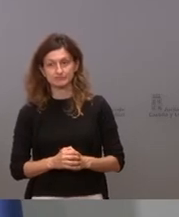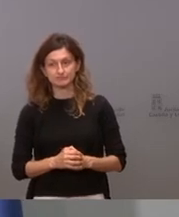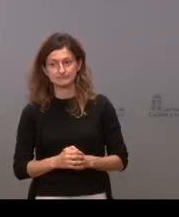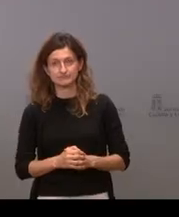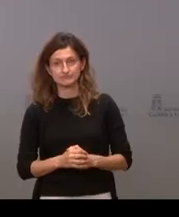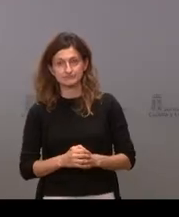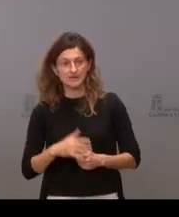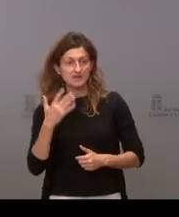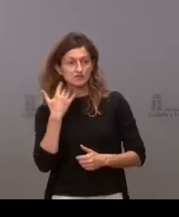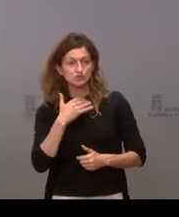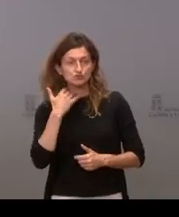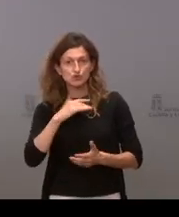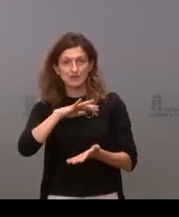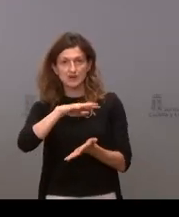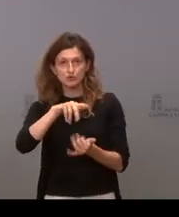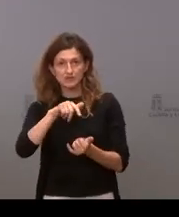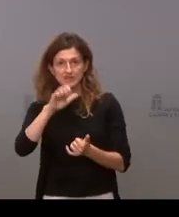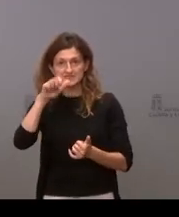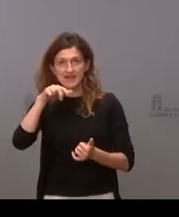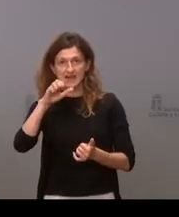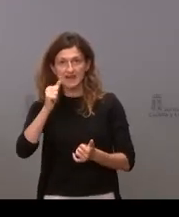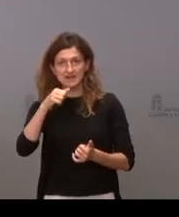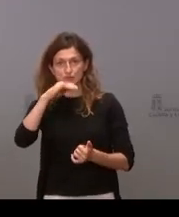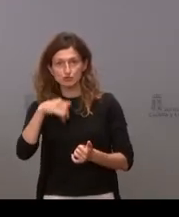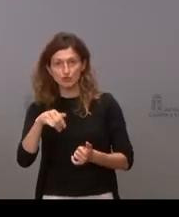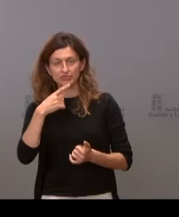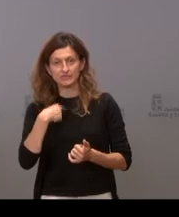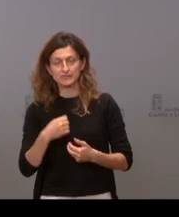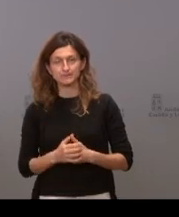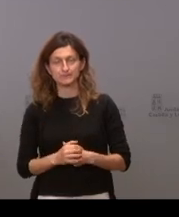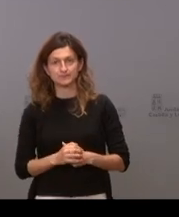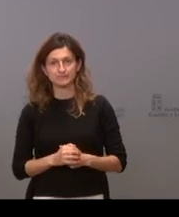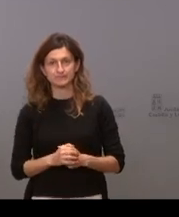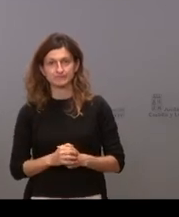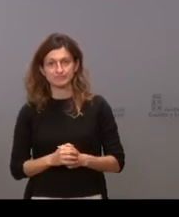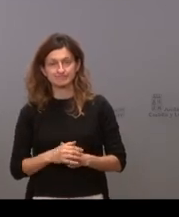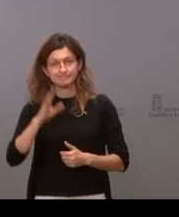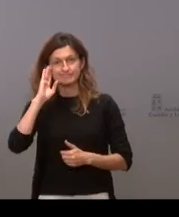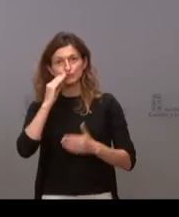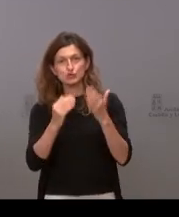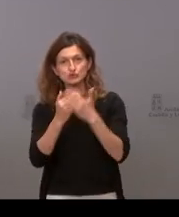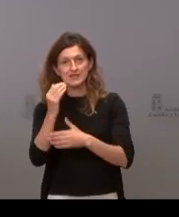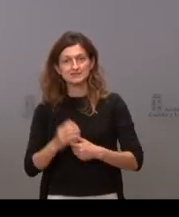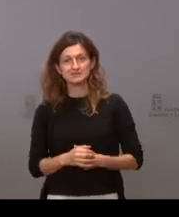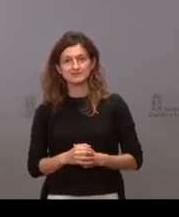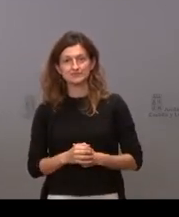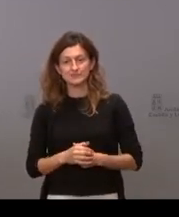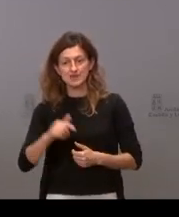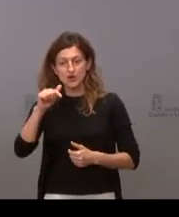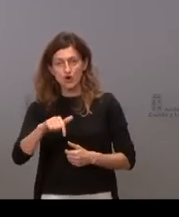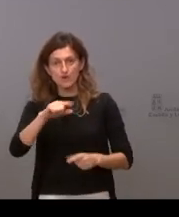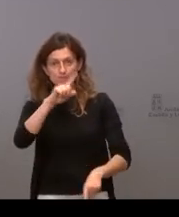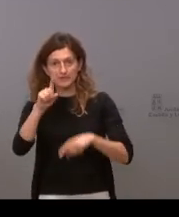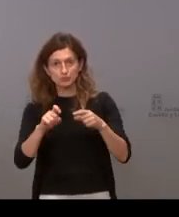En Soria Noticias nos espera Encarna Muñoz adelante Encarna Hola, buenos días para hoy tengo dos